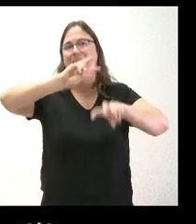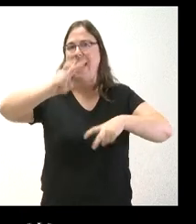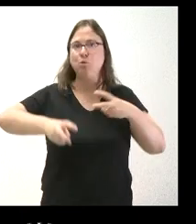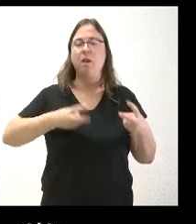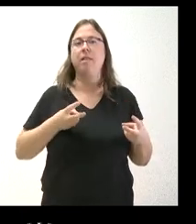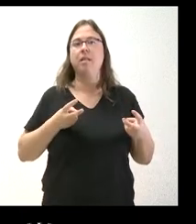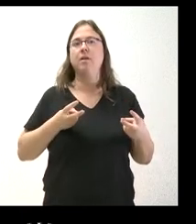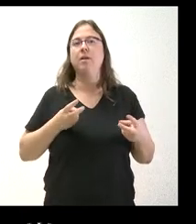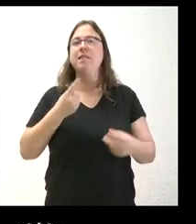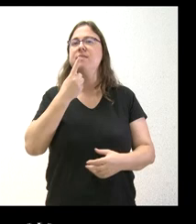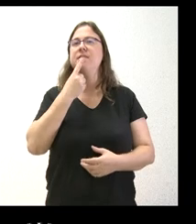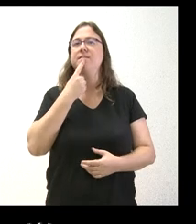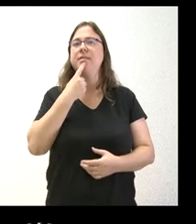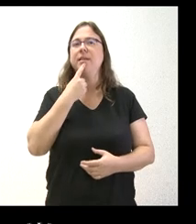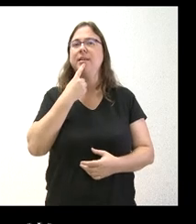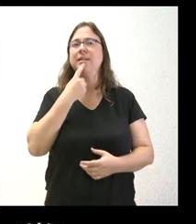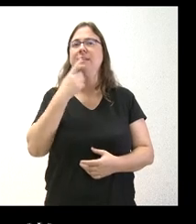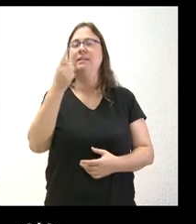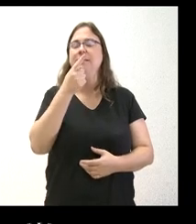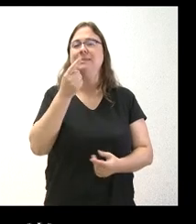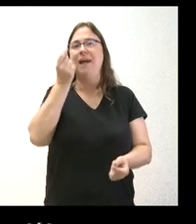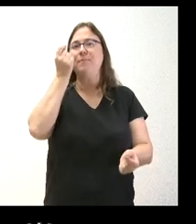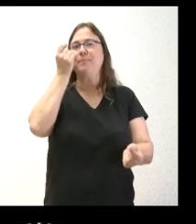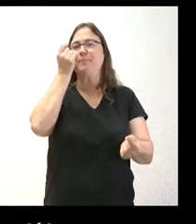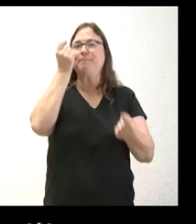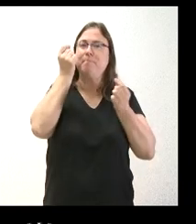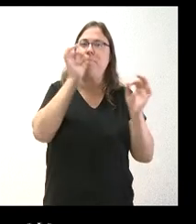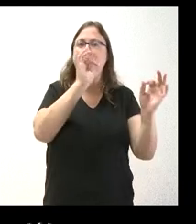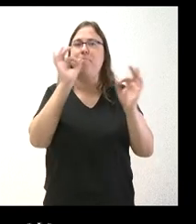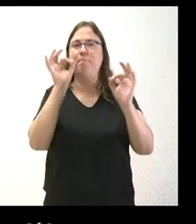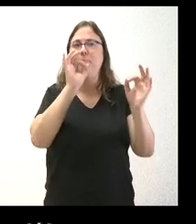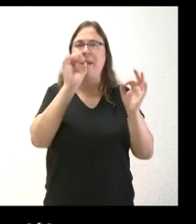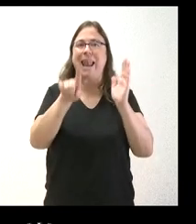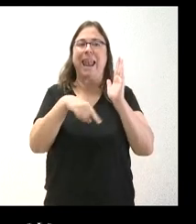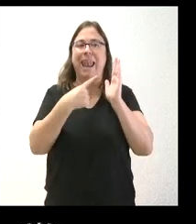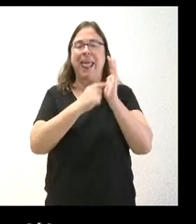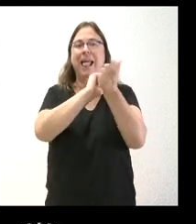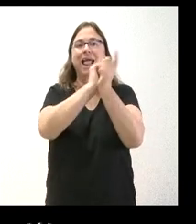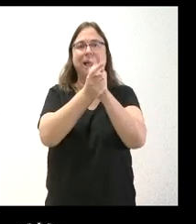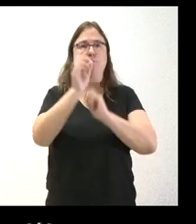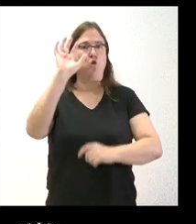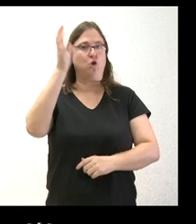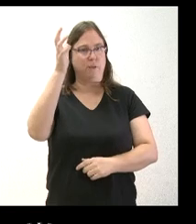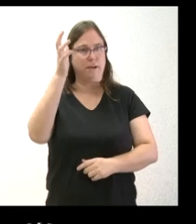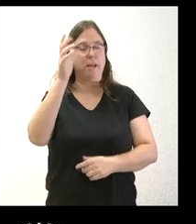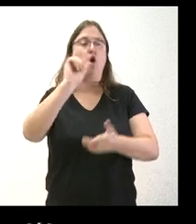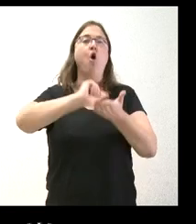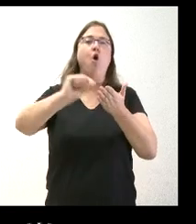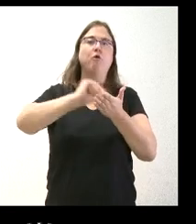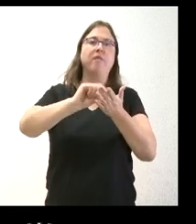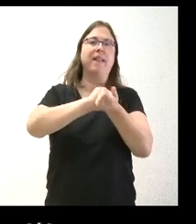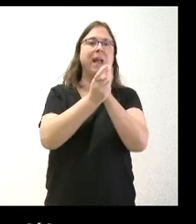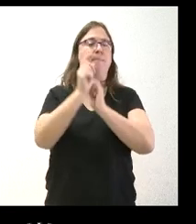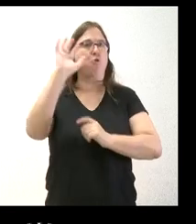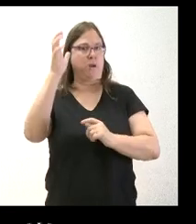y decía que estaban ultimando la ley de cambio climático, la oficina de cambio climático,